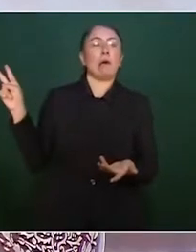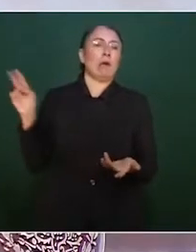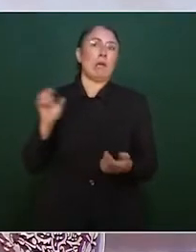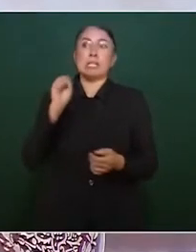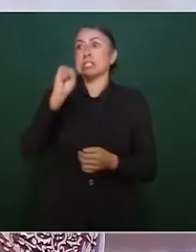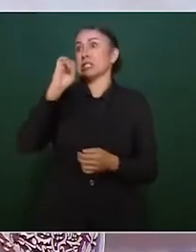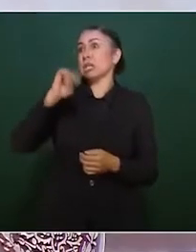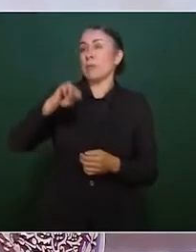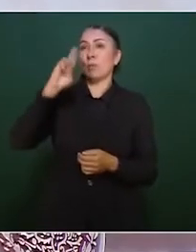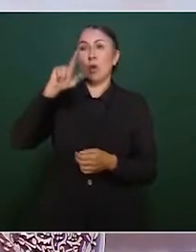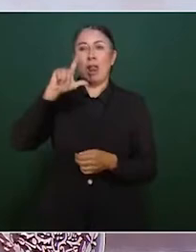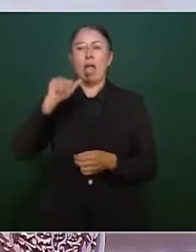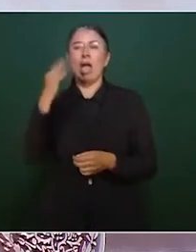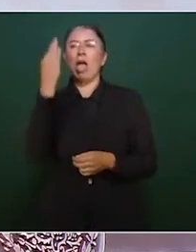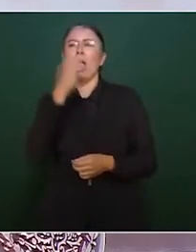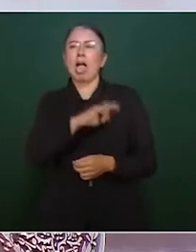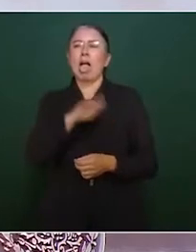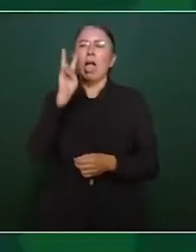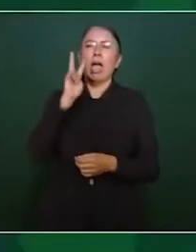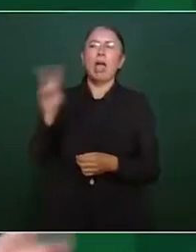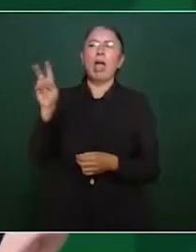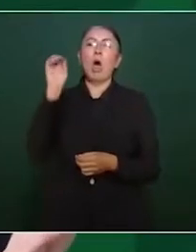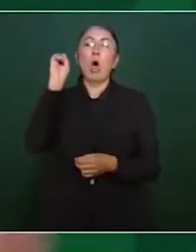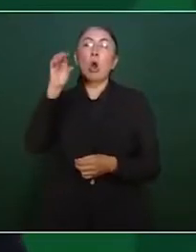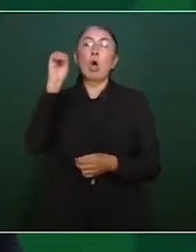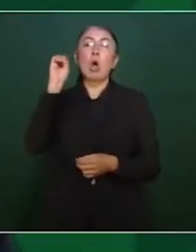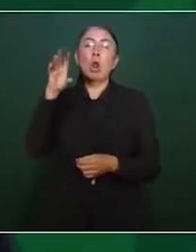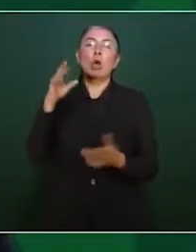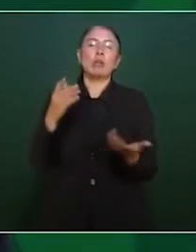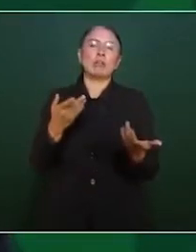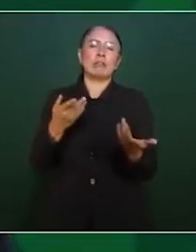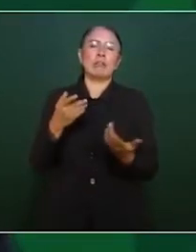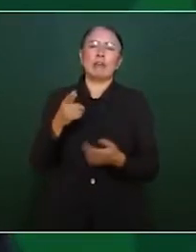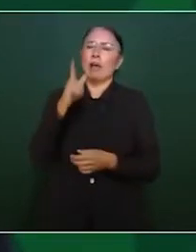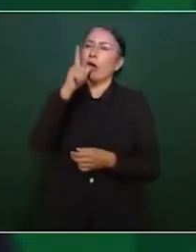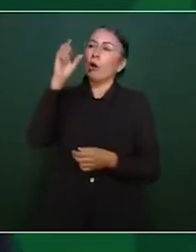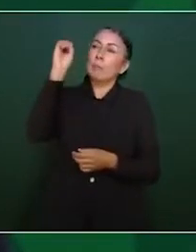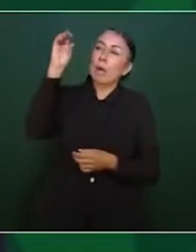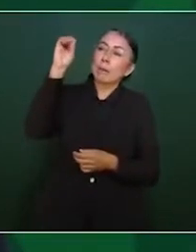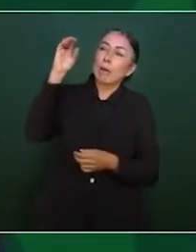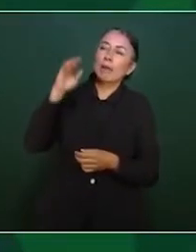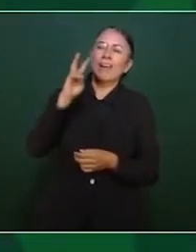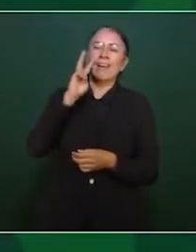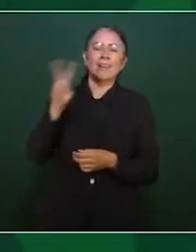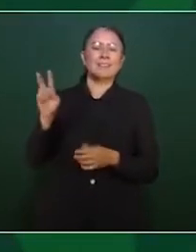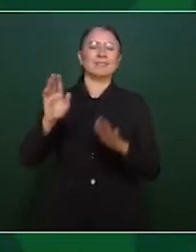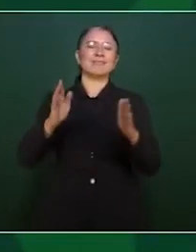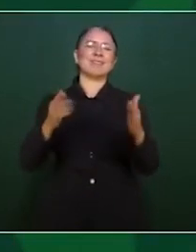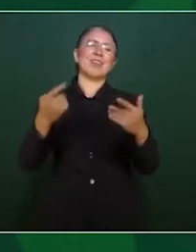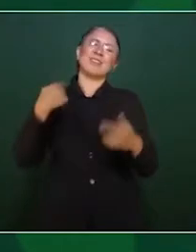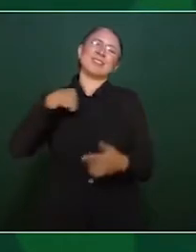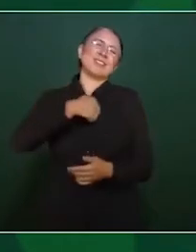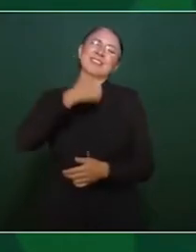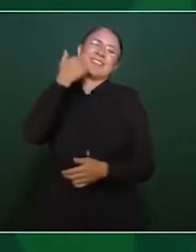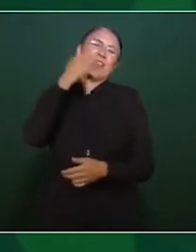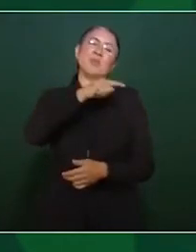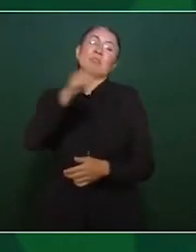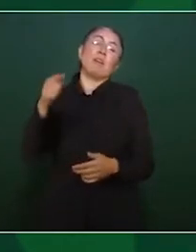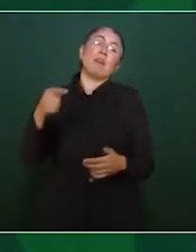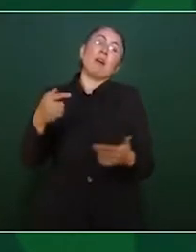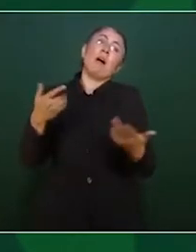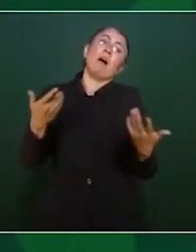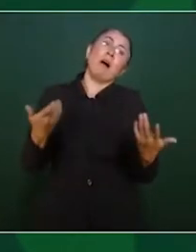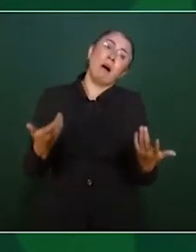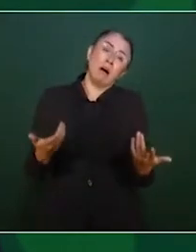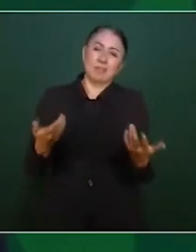el video se aprecia una luz parpadeante. No quisiéramos nosotros decepcionarlos de esta manera, pero no,